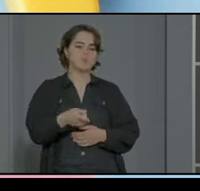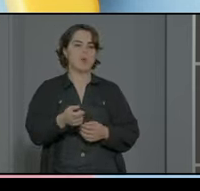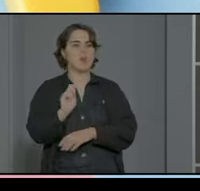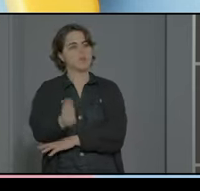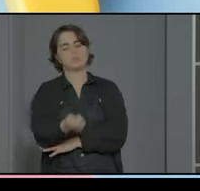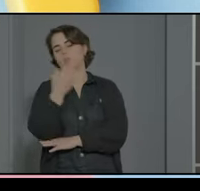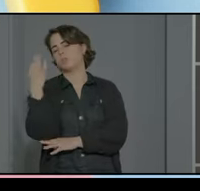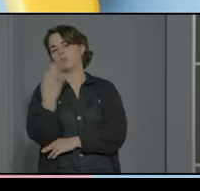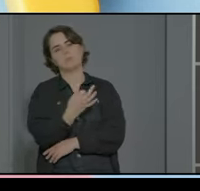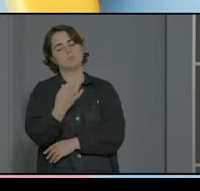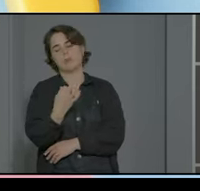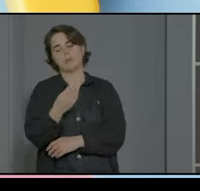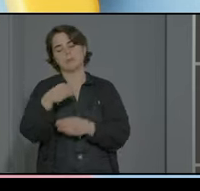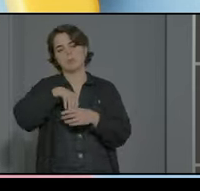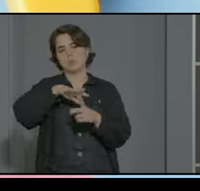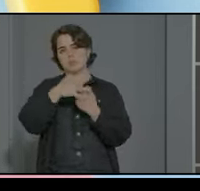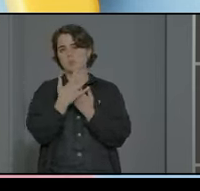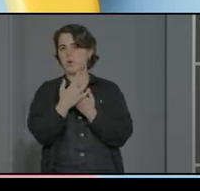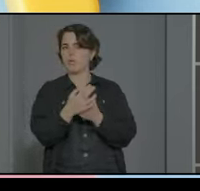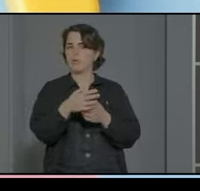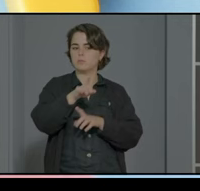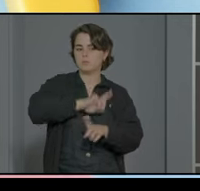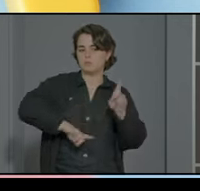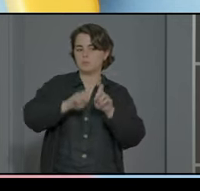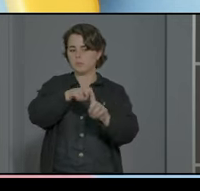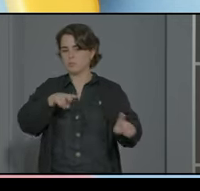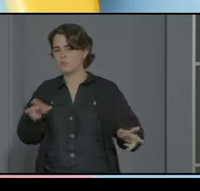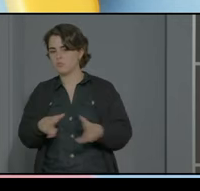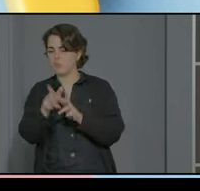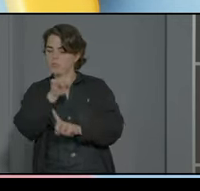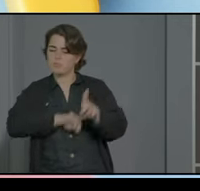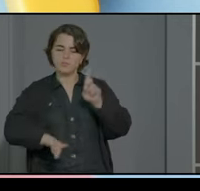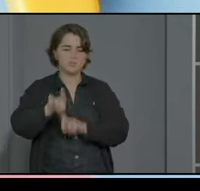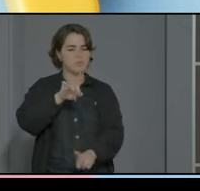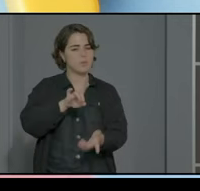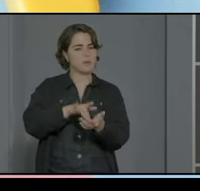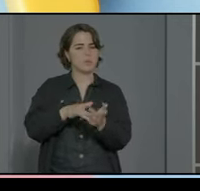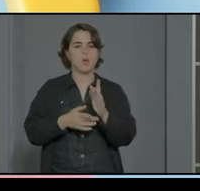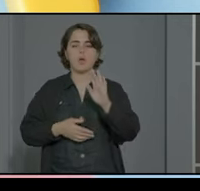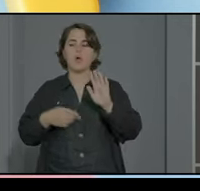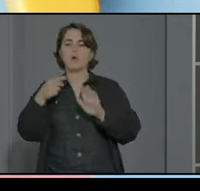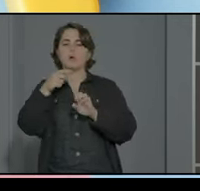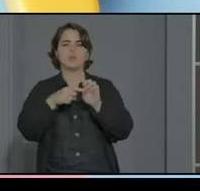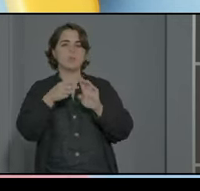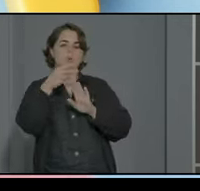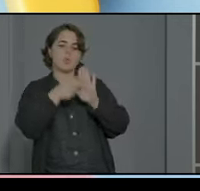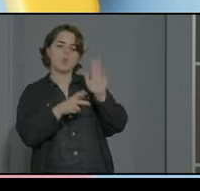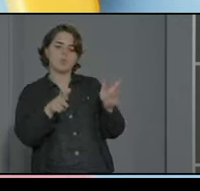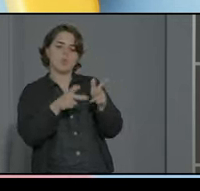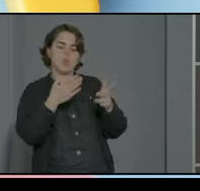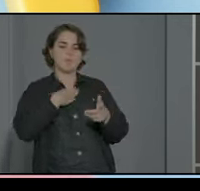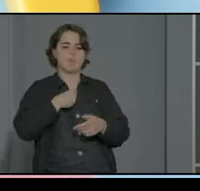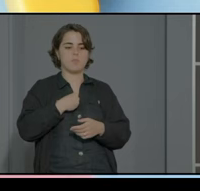éxito ese tipo de situaciones que son mucho más conflictivas a nivel social para trabajar esas normas sociales que en un papel